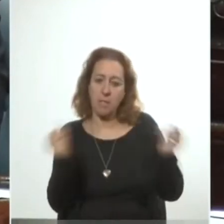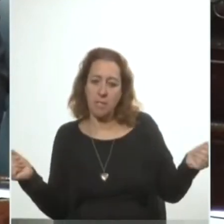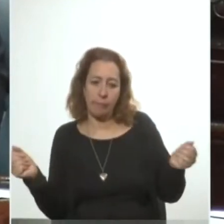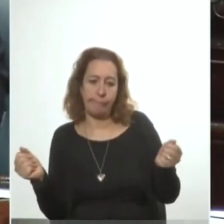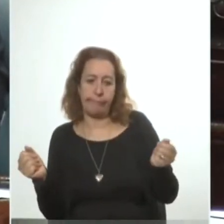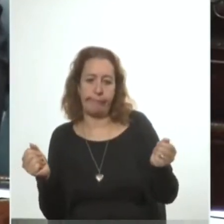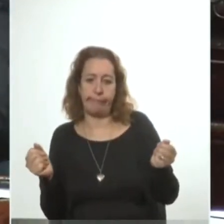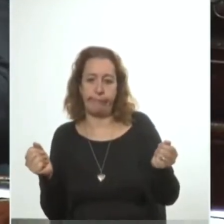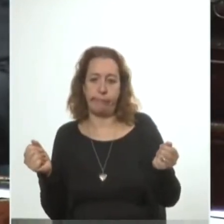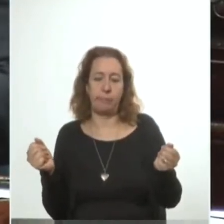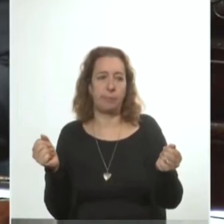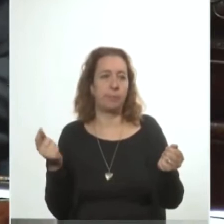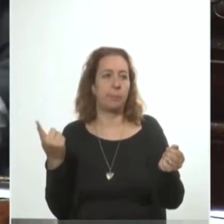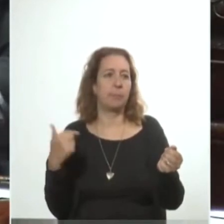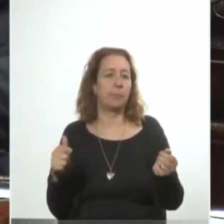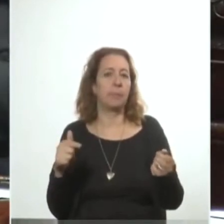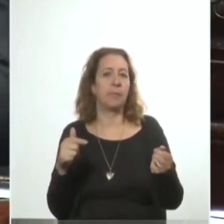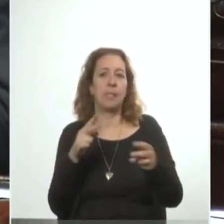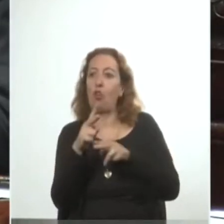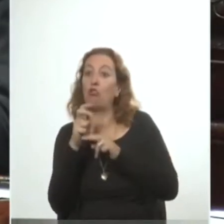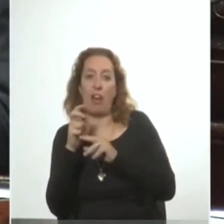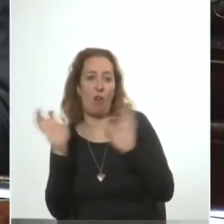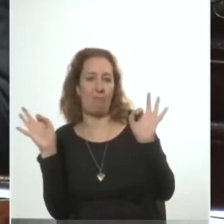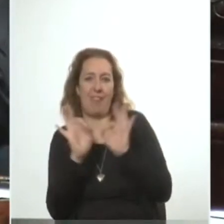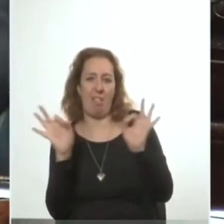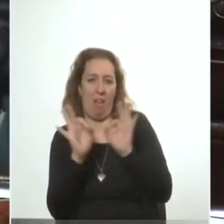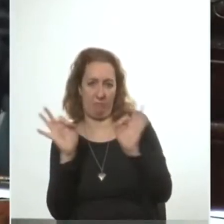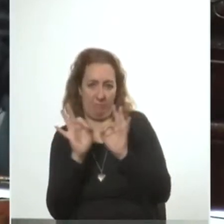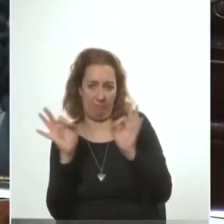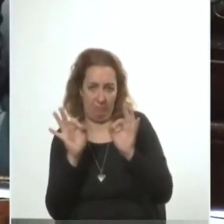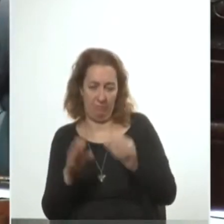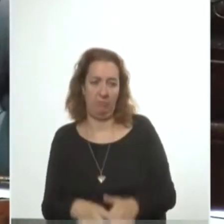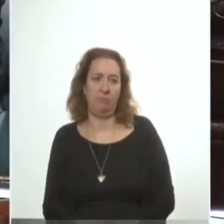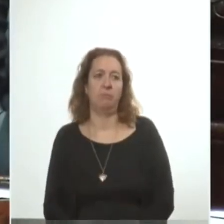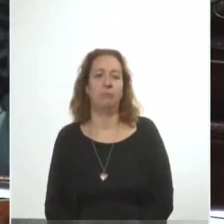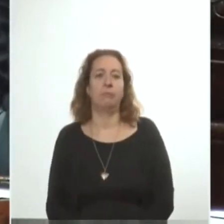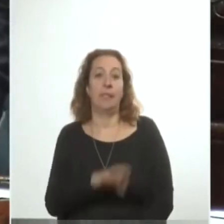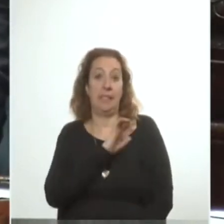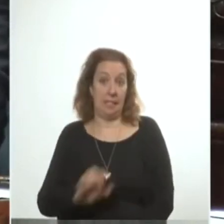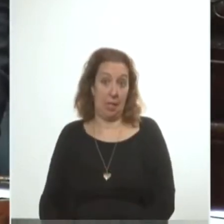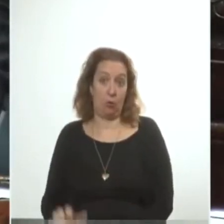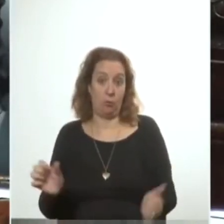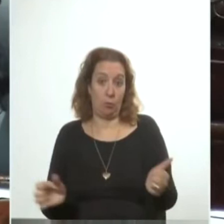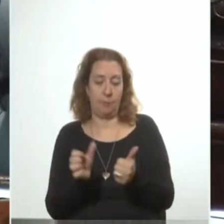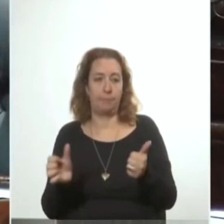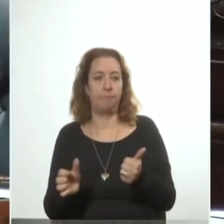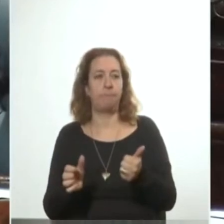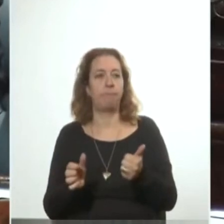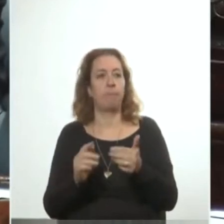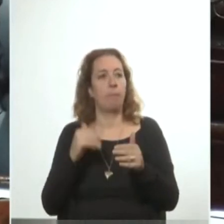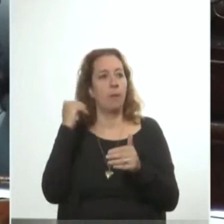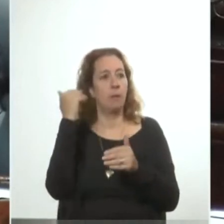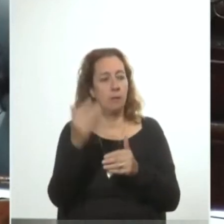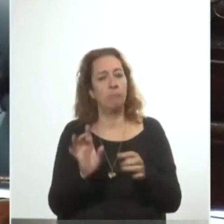de todo posible contralor de la actuación estatal. Más adelante, con la